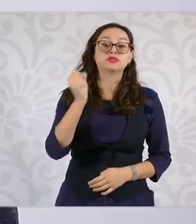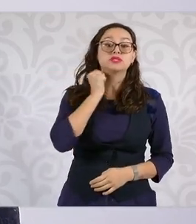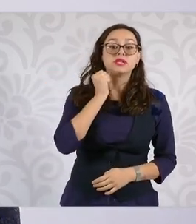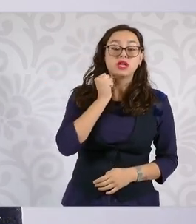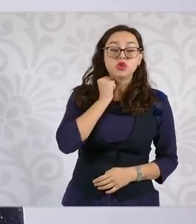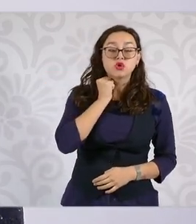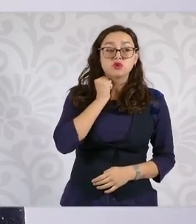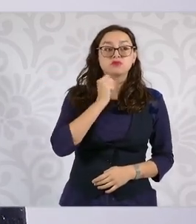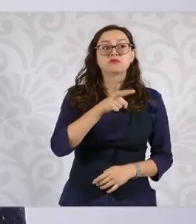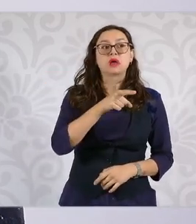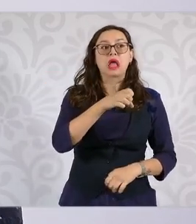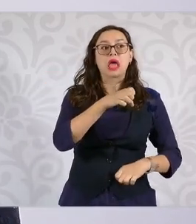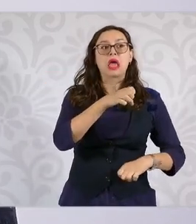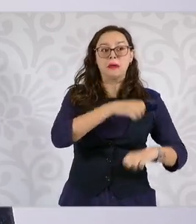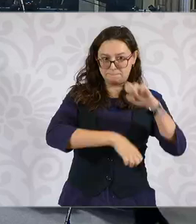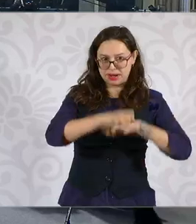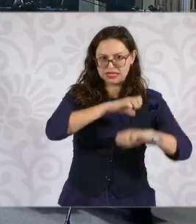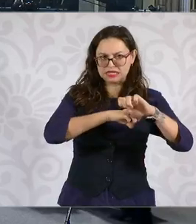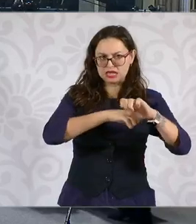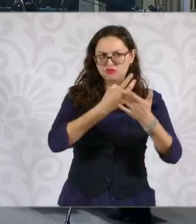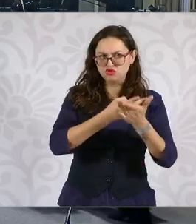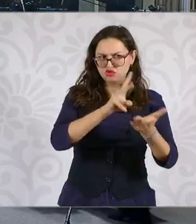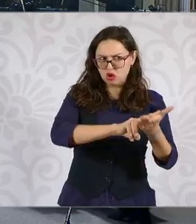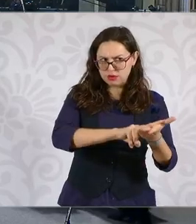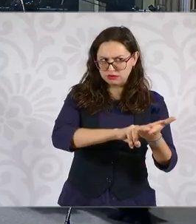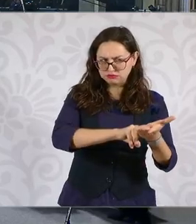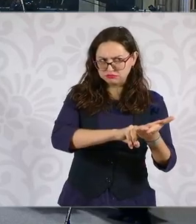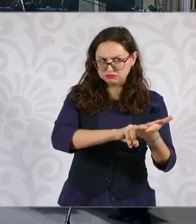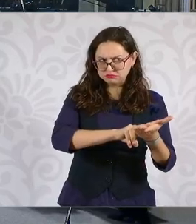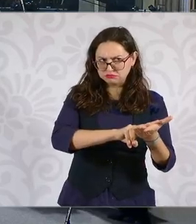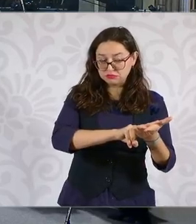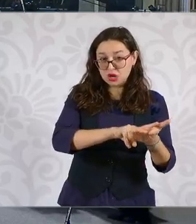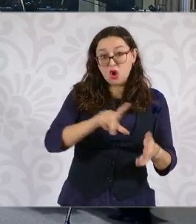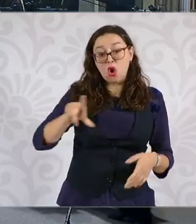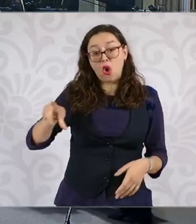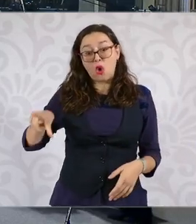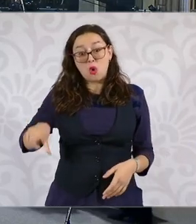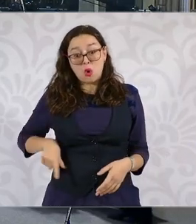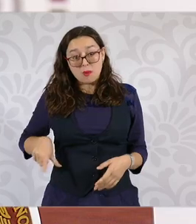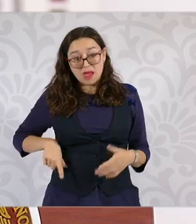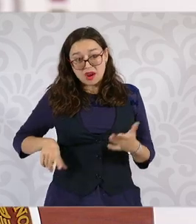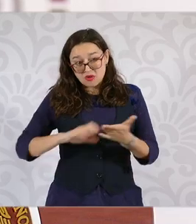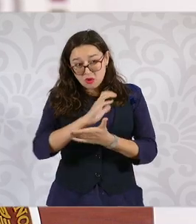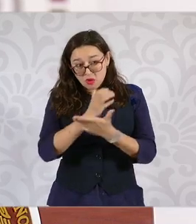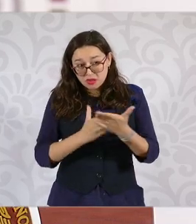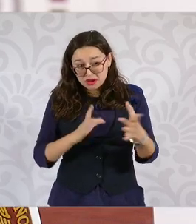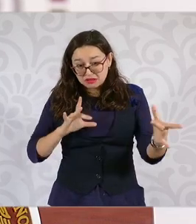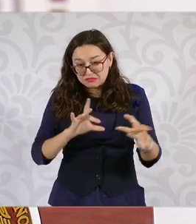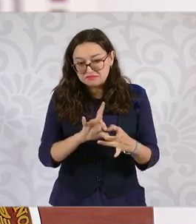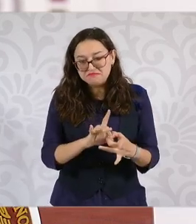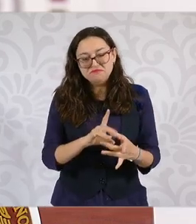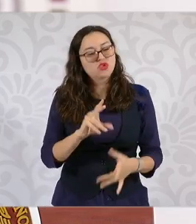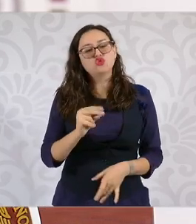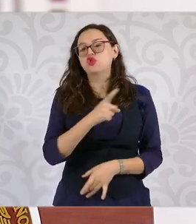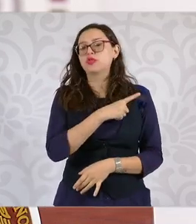Esa mi opinión y hay que buscar si se puede legislar en torno a ello porque